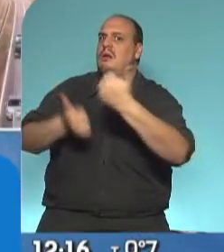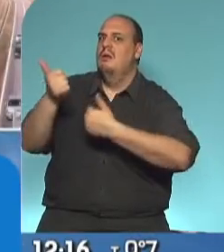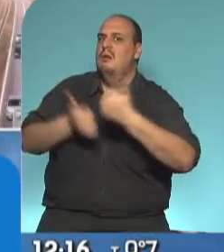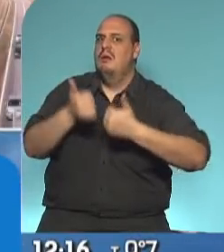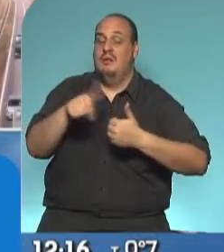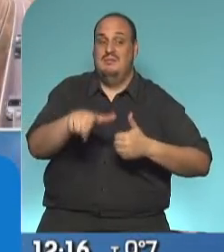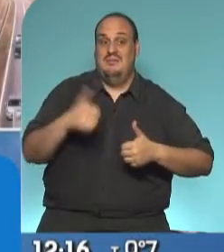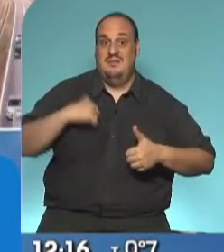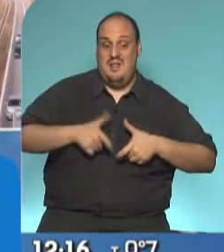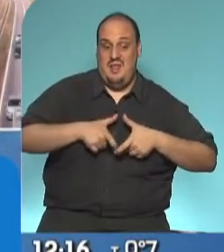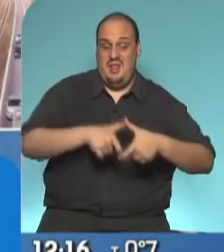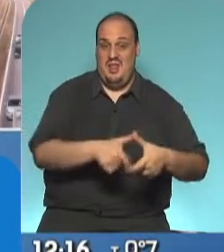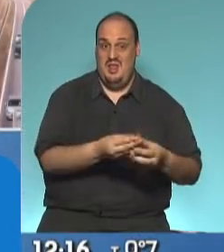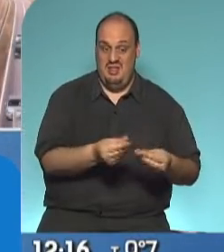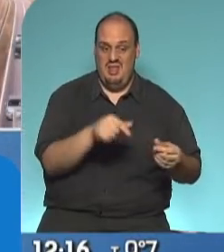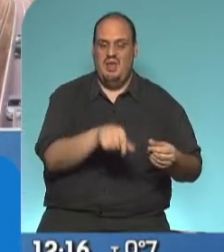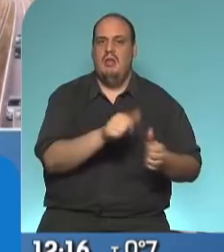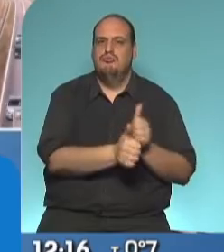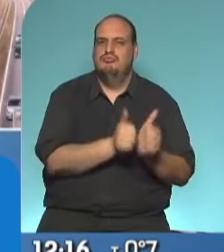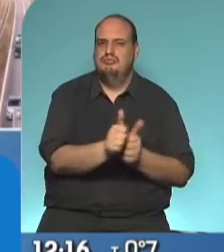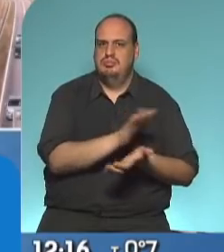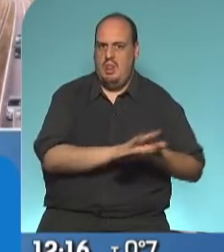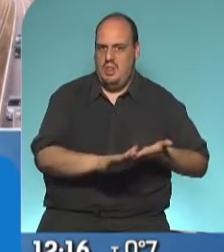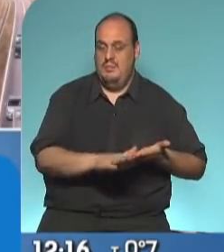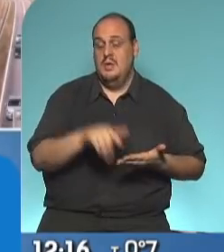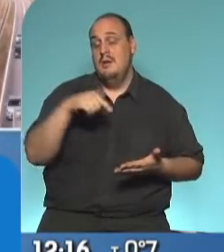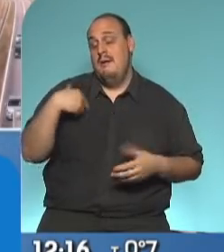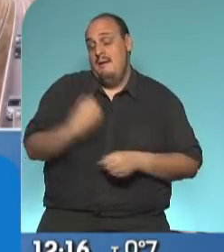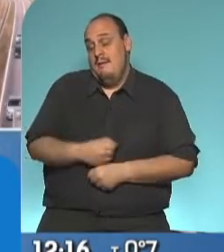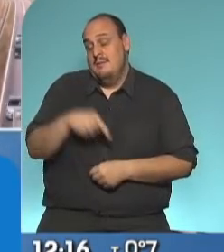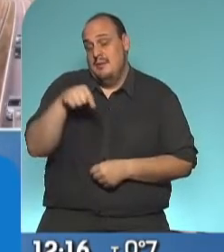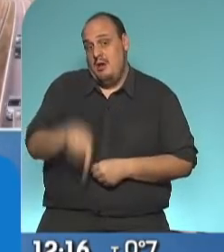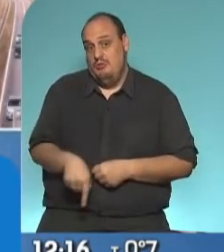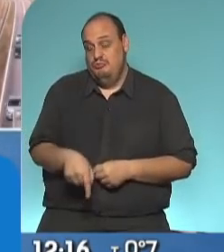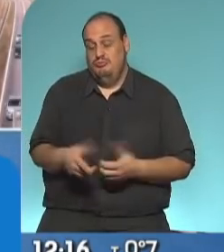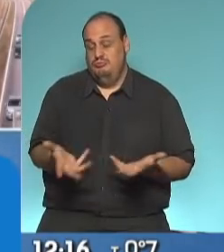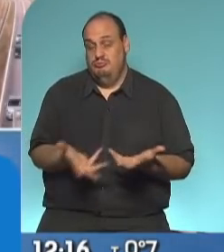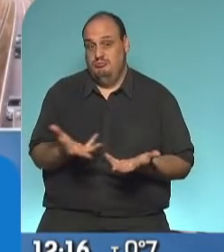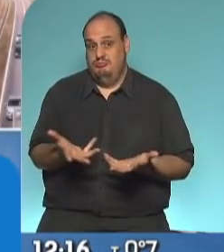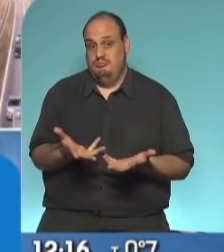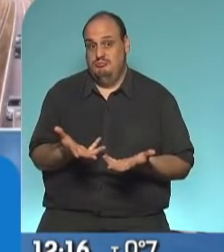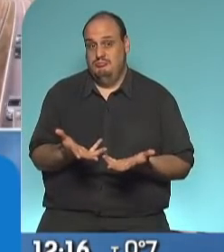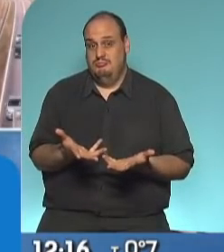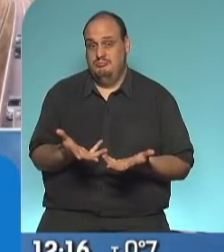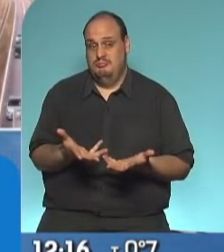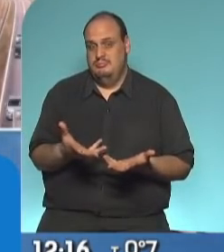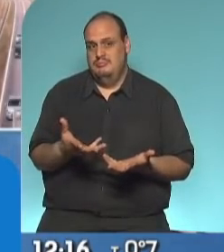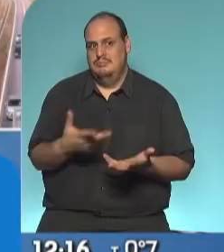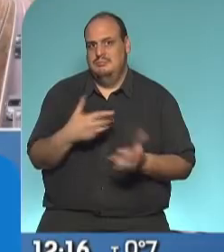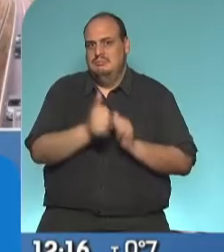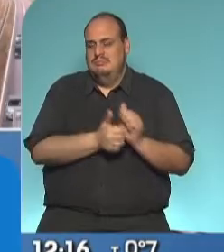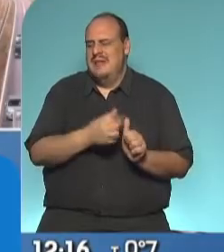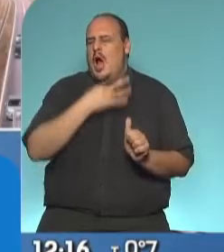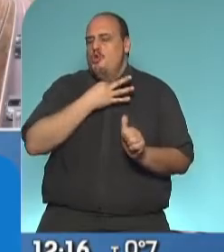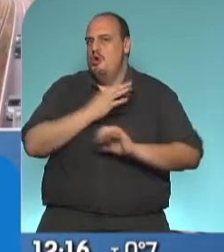líquidos cloacales de la zona norte, que hoy, lamentablemente, se ve completamente sobrepasada y